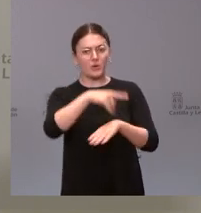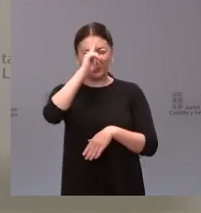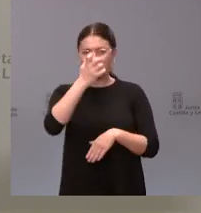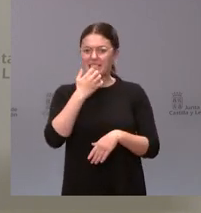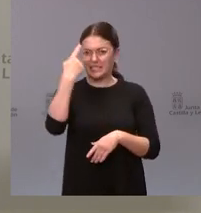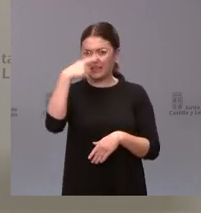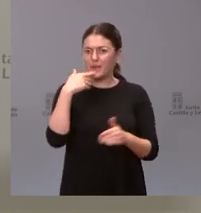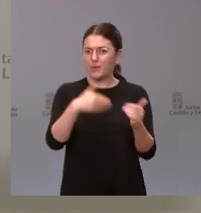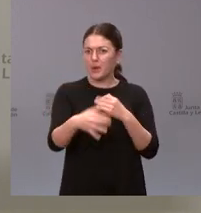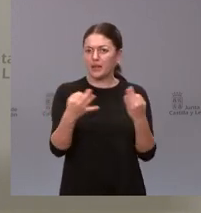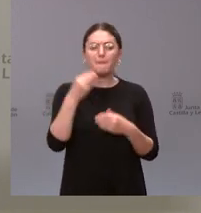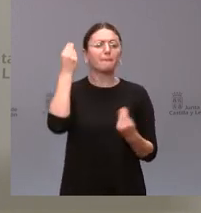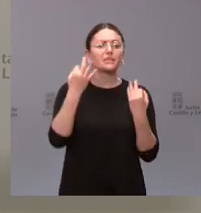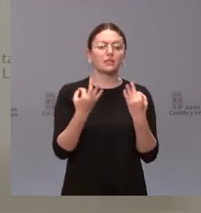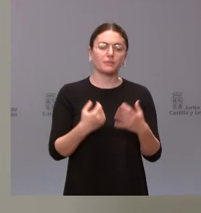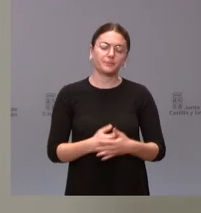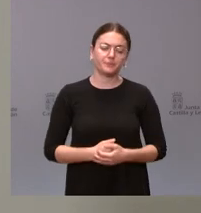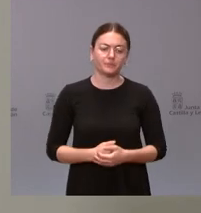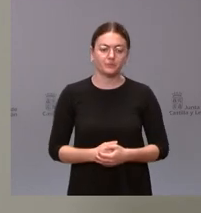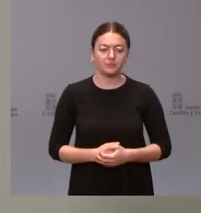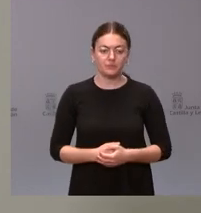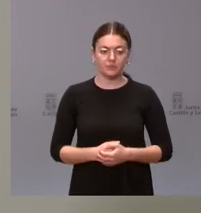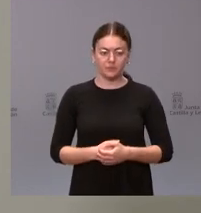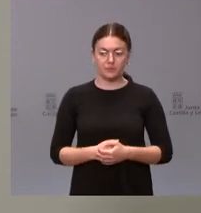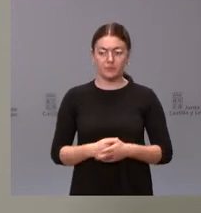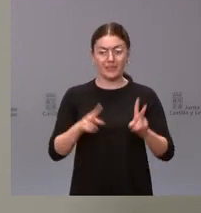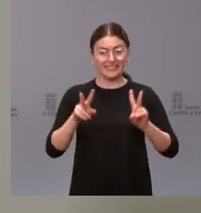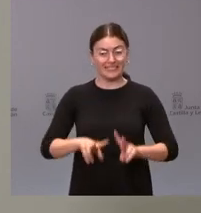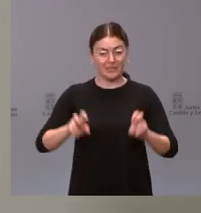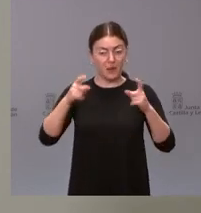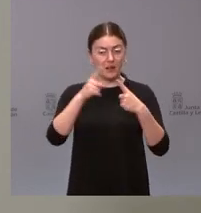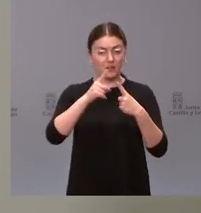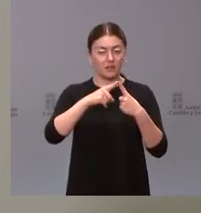les parecen gracias sobre el primer punto